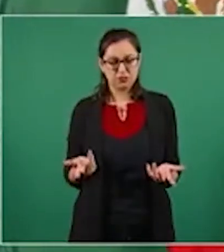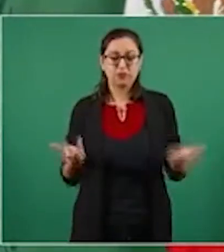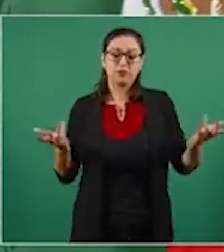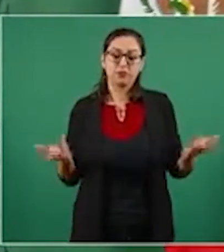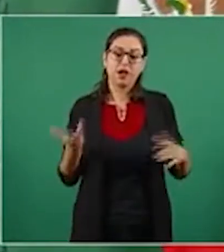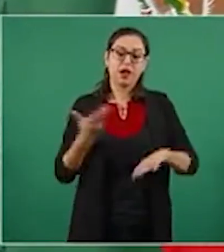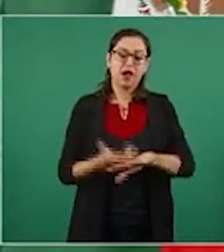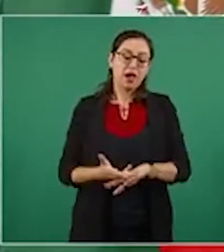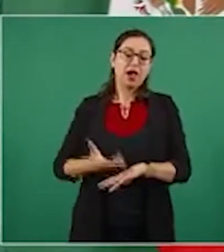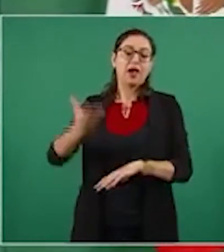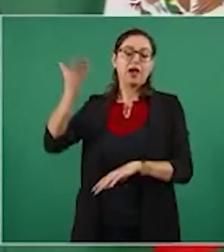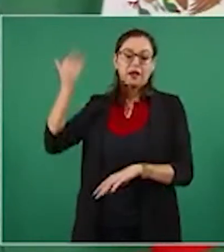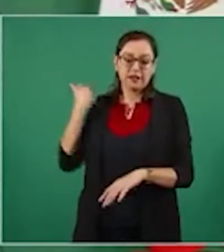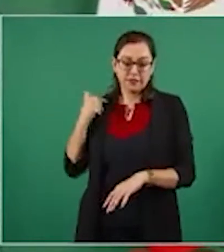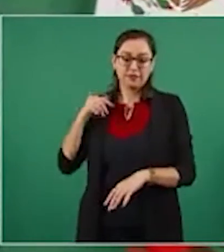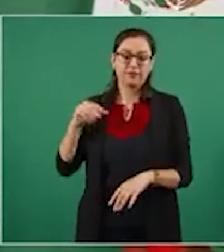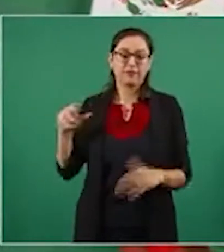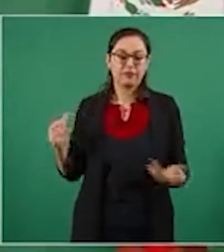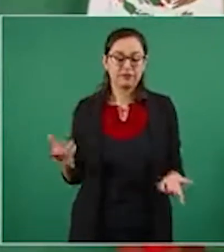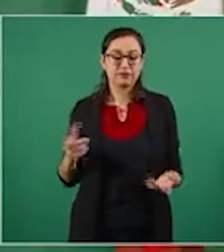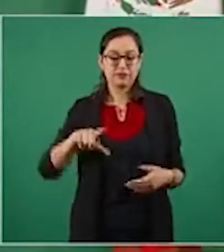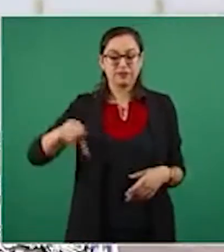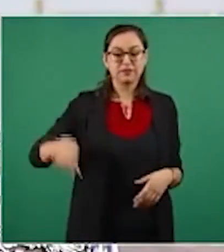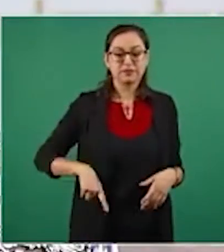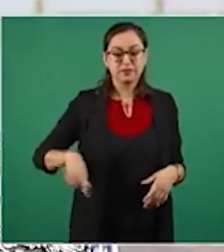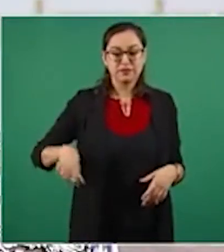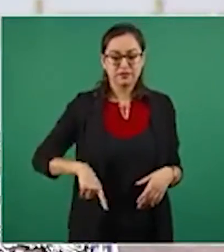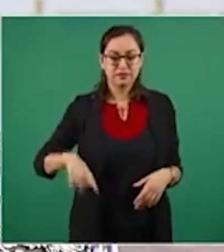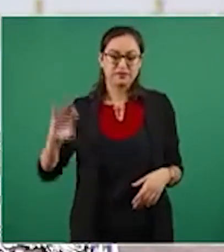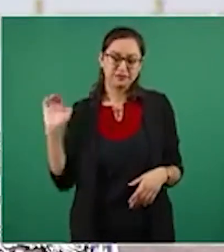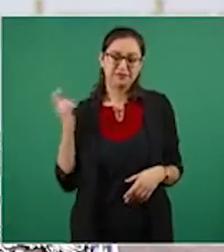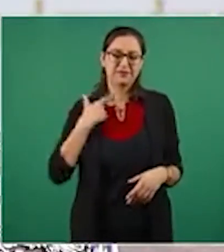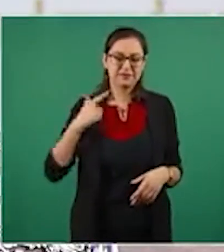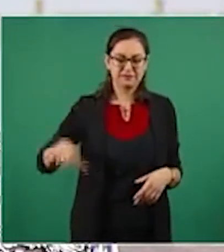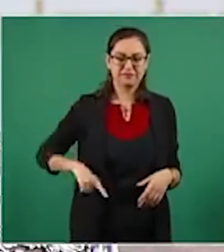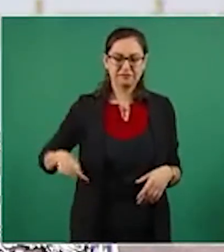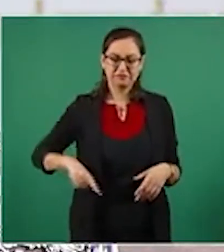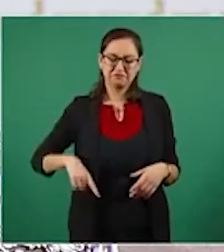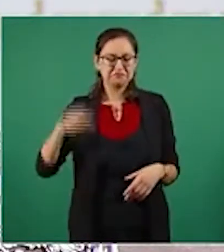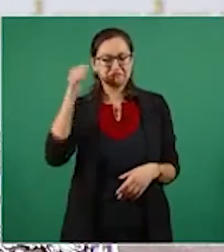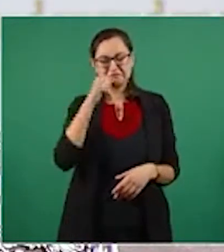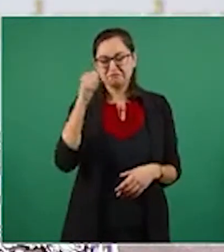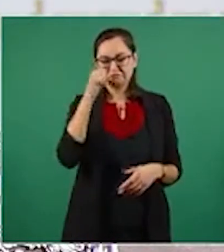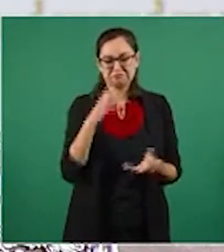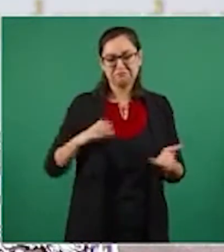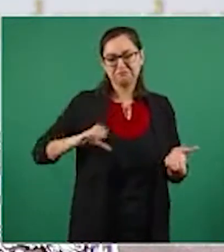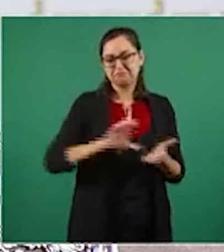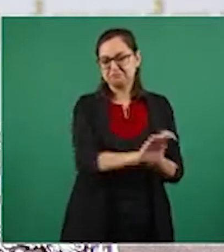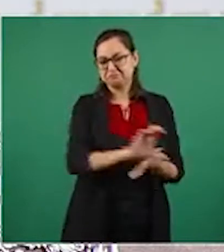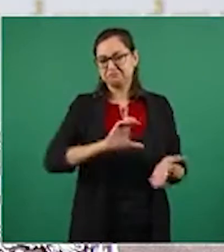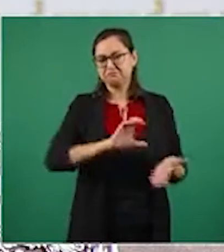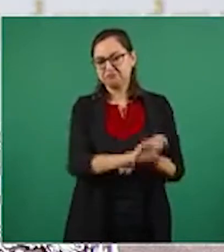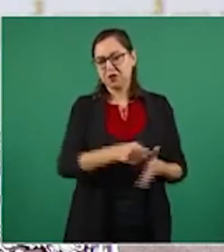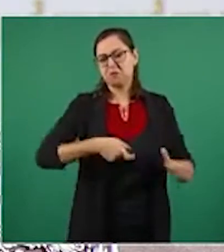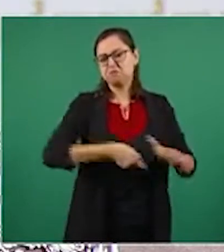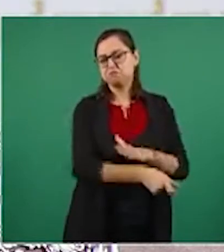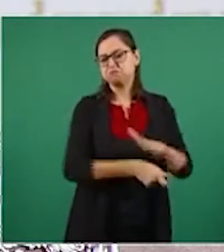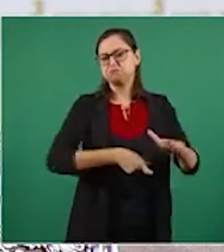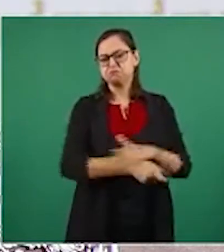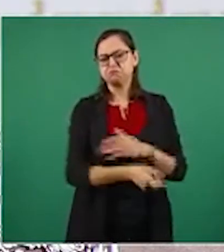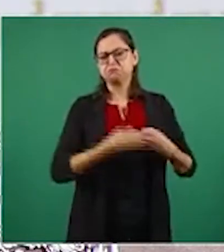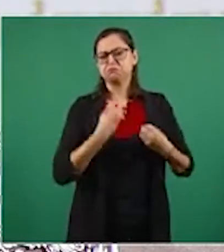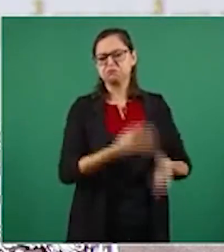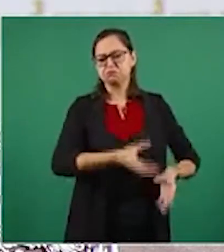prebendas de los gobiernos neoliberales, vivían del erario,